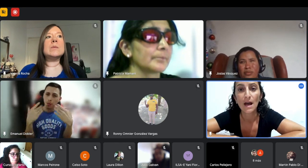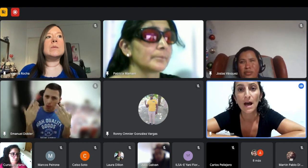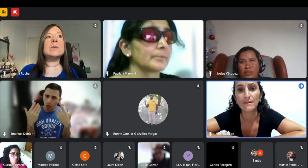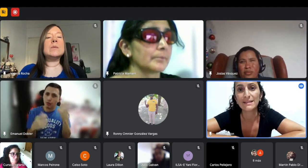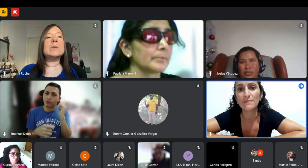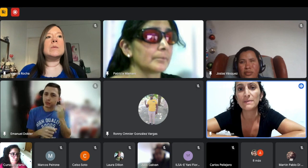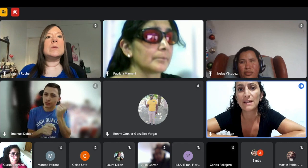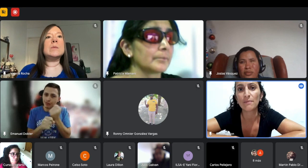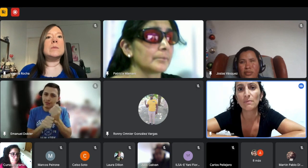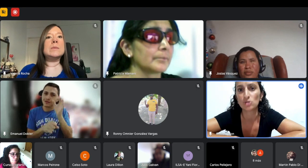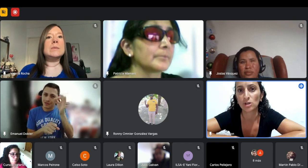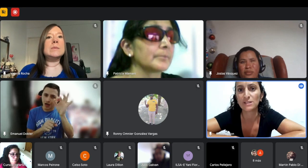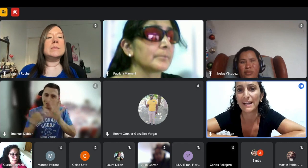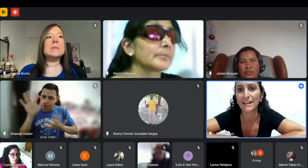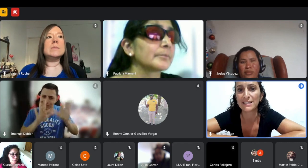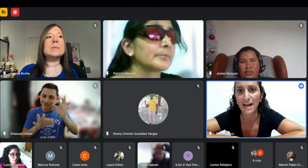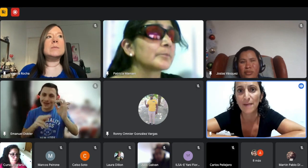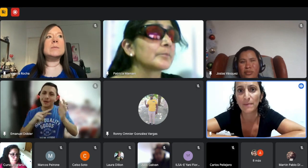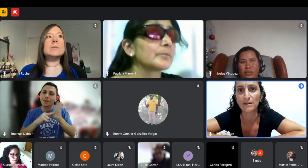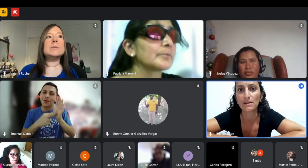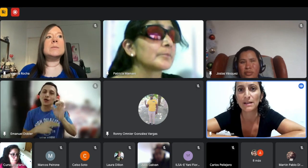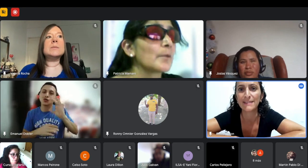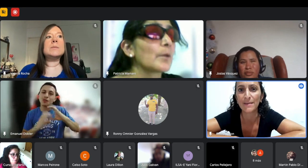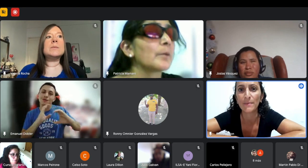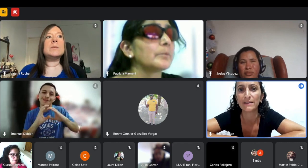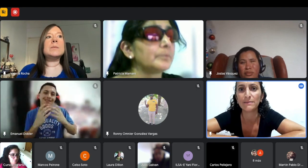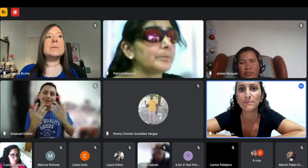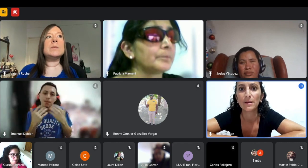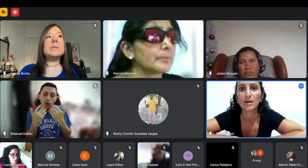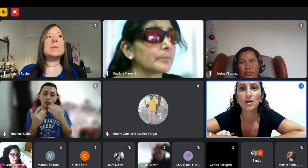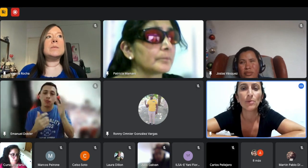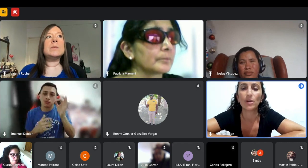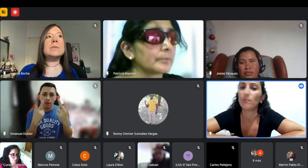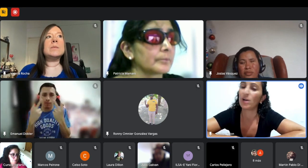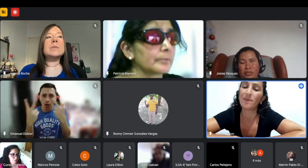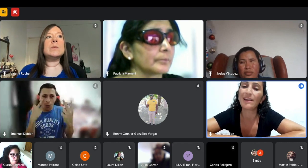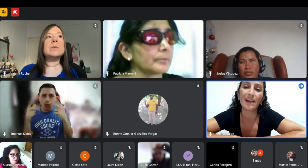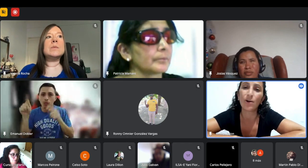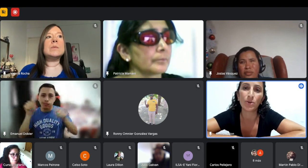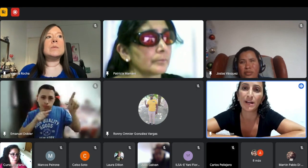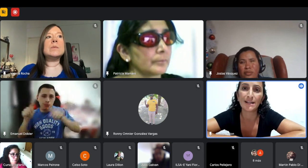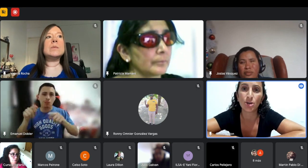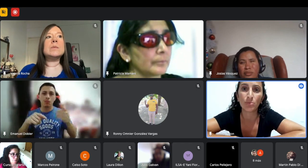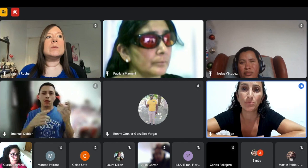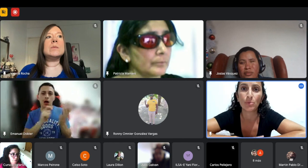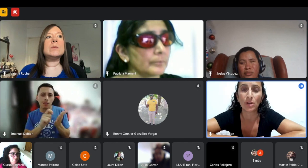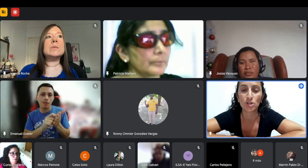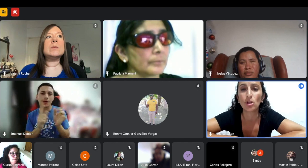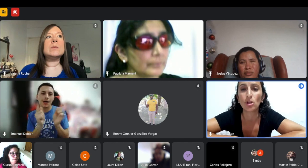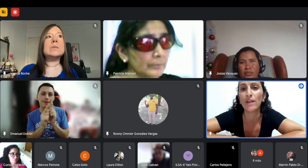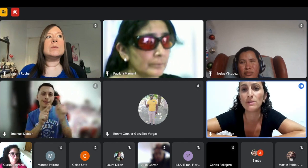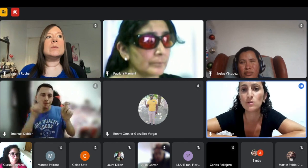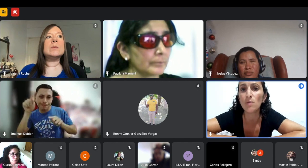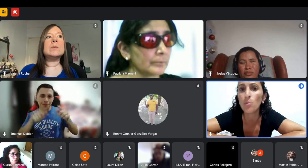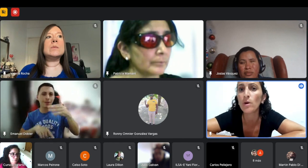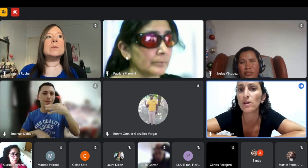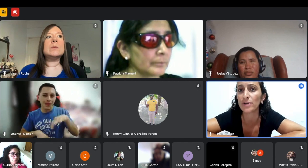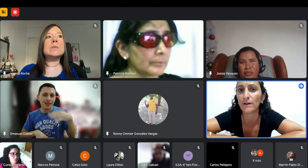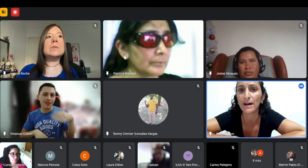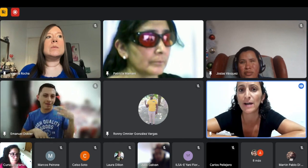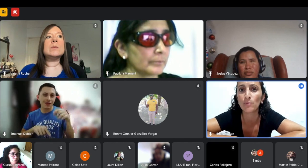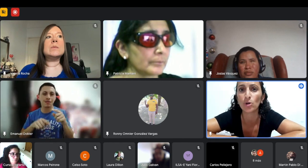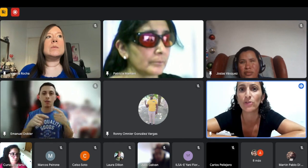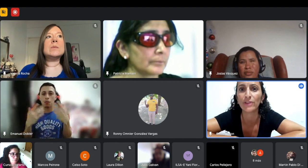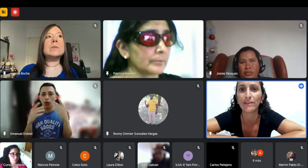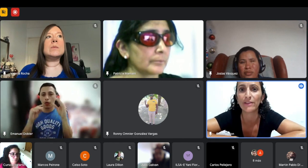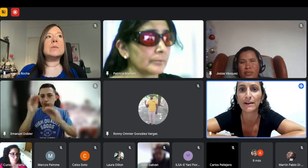a veces yo quisiera que llamen que sepan pero el problema es de la comunicación porque yo desde lo visual puedo